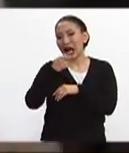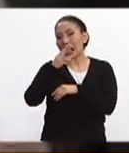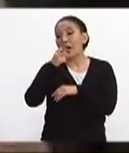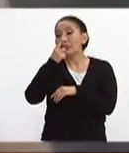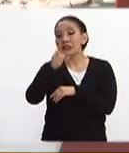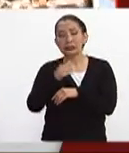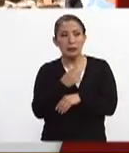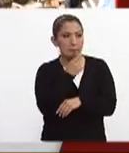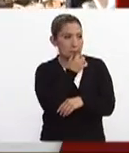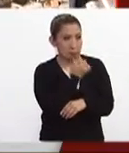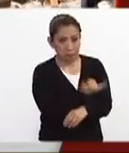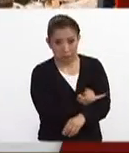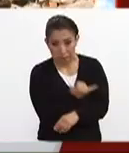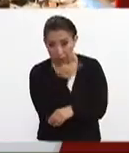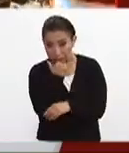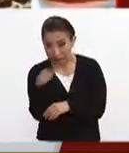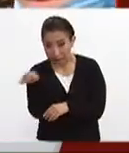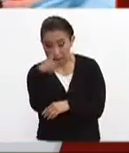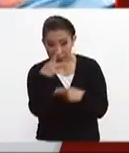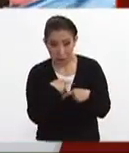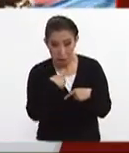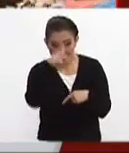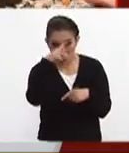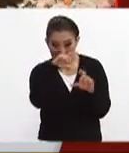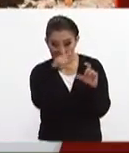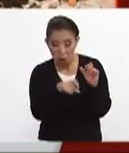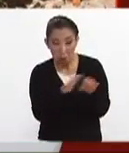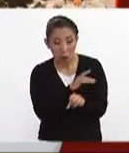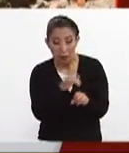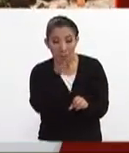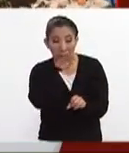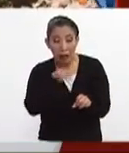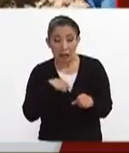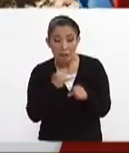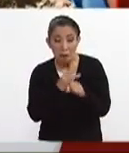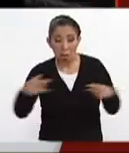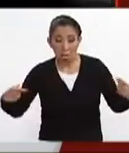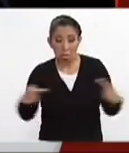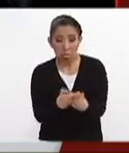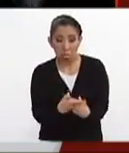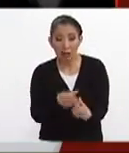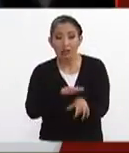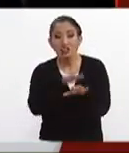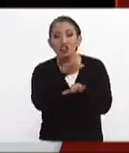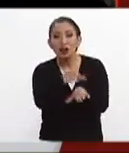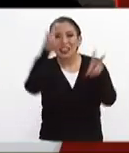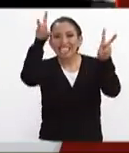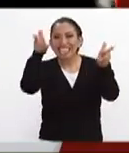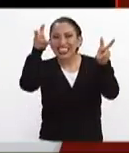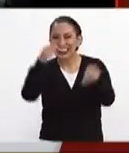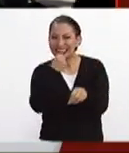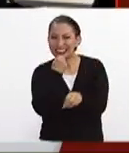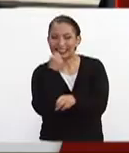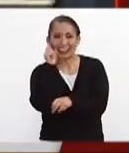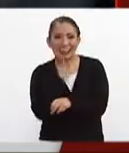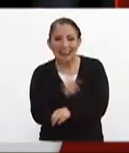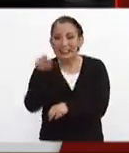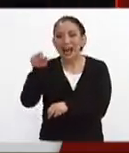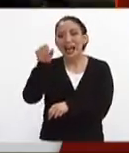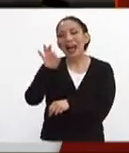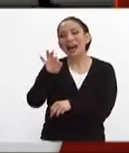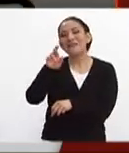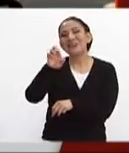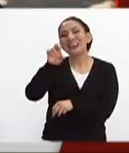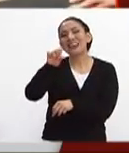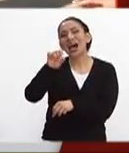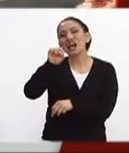decir que se disculpaban con el pueblo mexicano por la mala información que se dio respecto al caso de la niña Frida